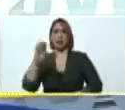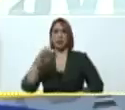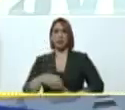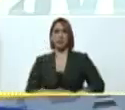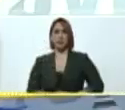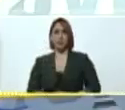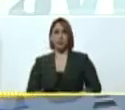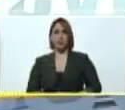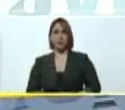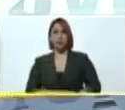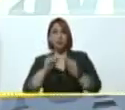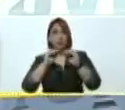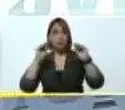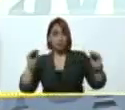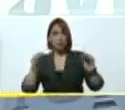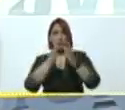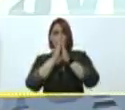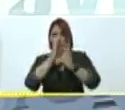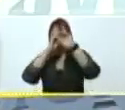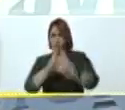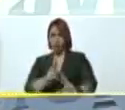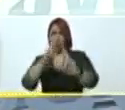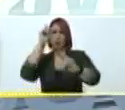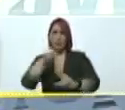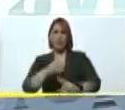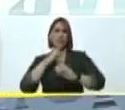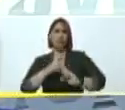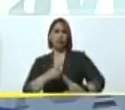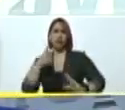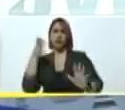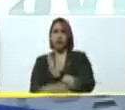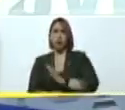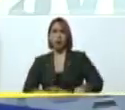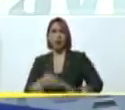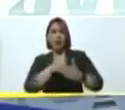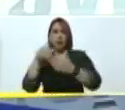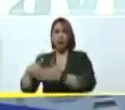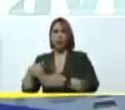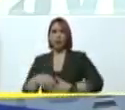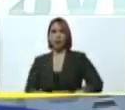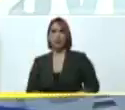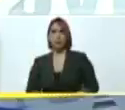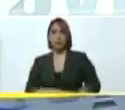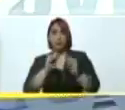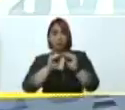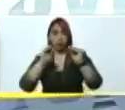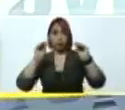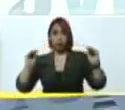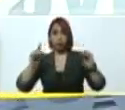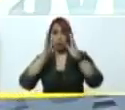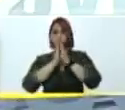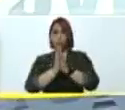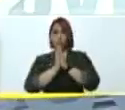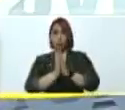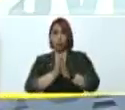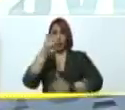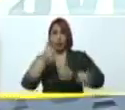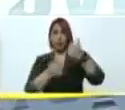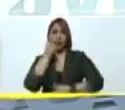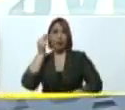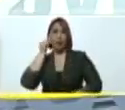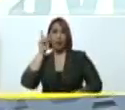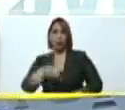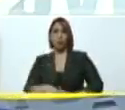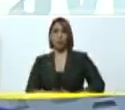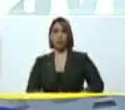Electoral, llamo al respeto a los resultados electorales, y llamo a los candidatos y